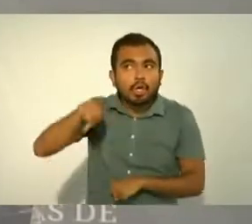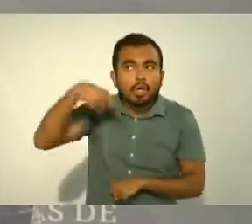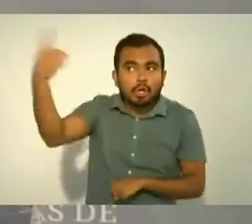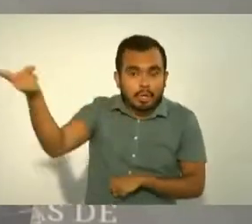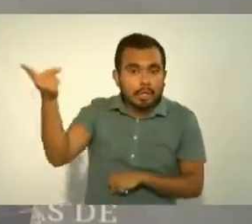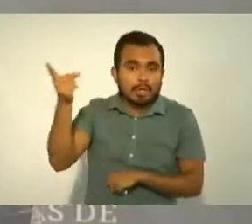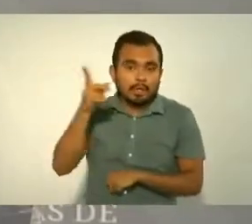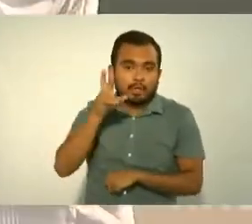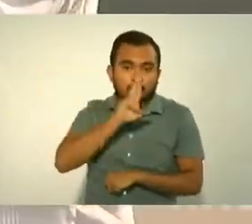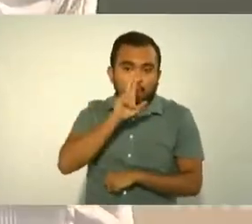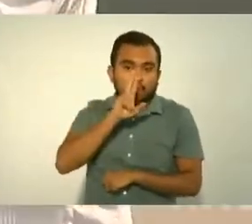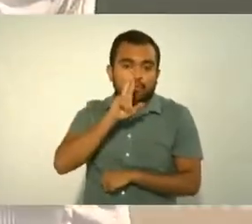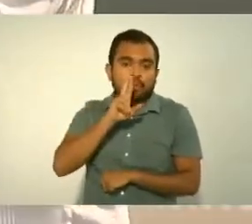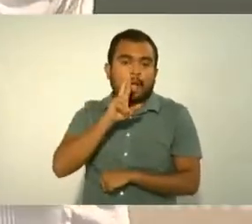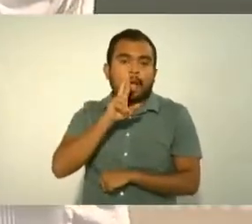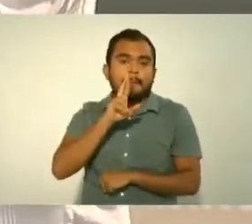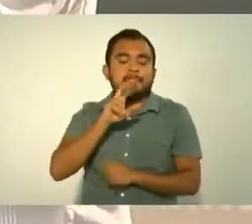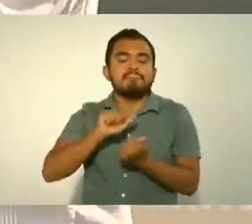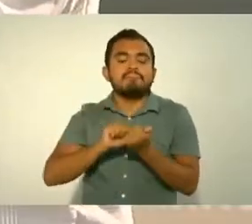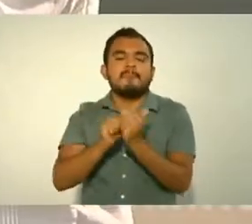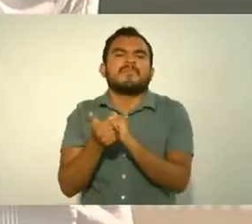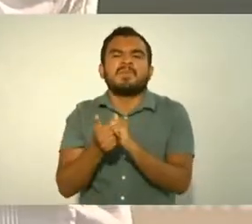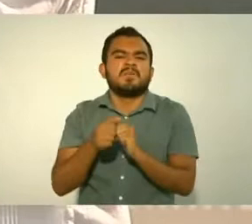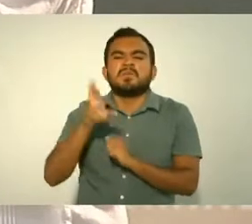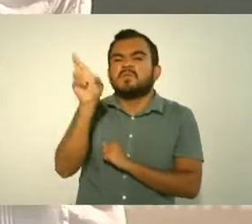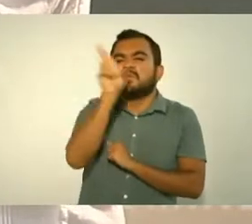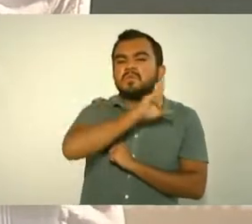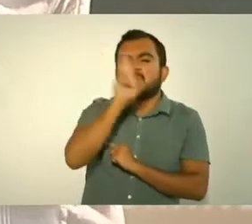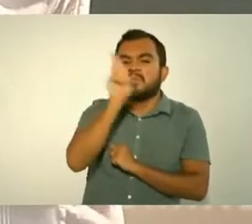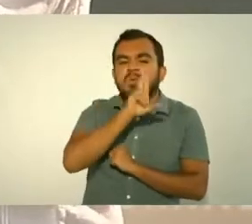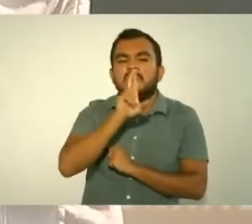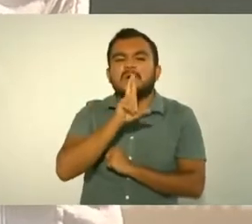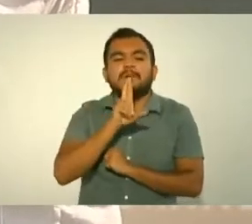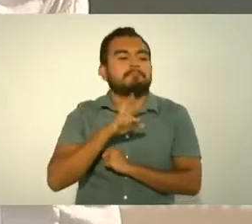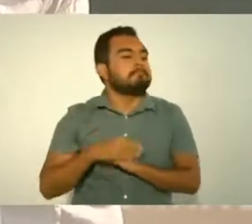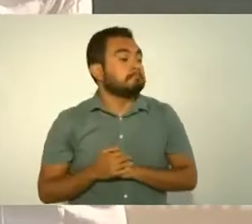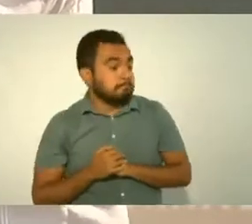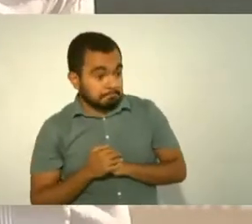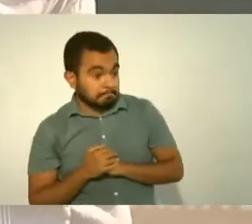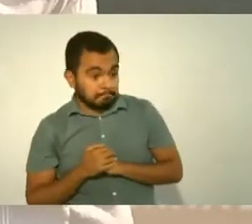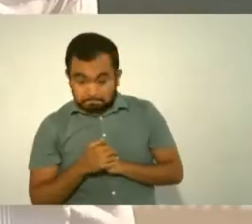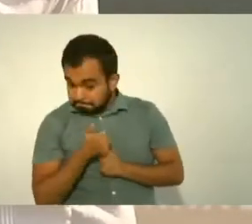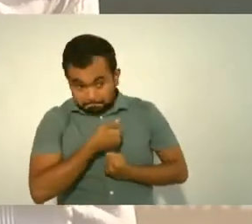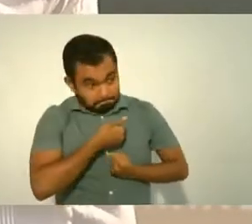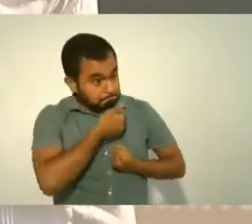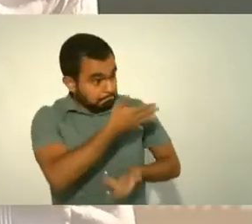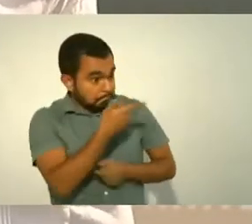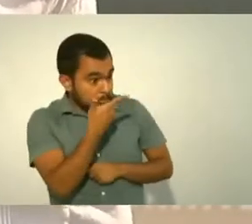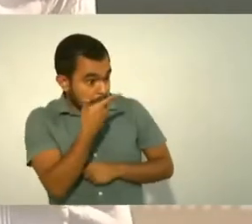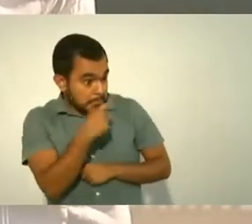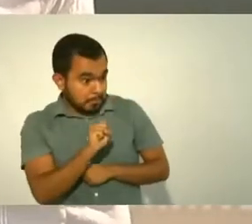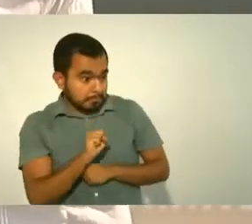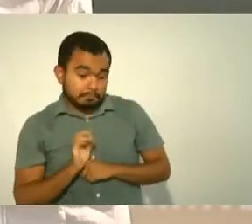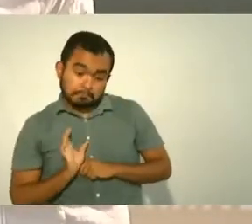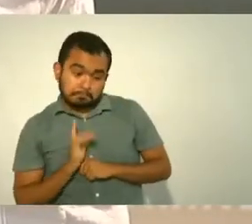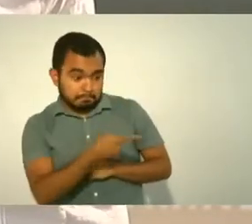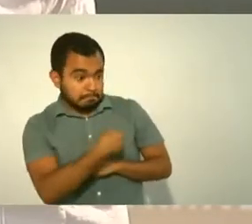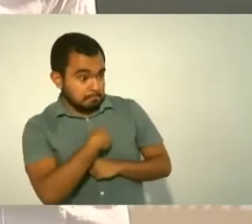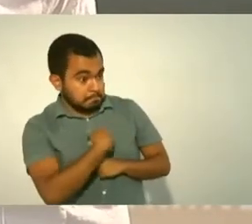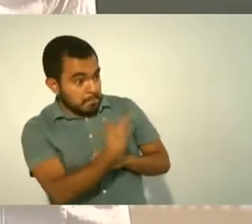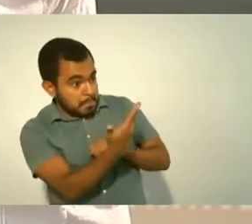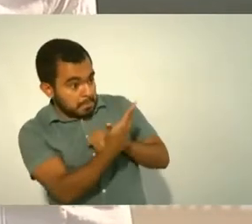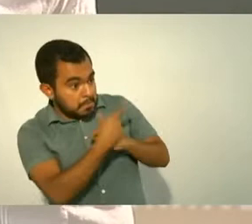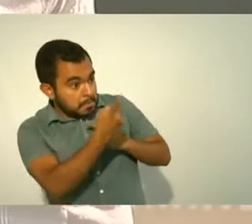empieza Rusia a decir te condiciono la venta de gas